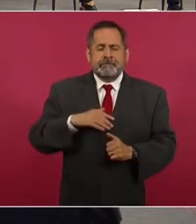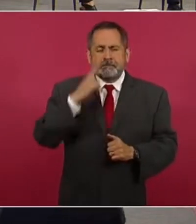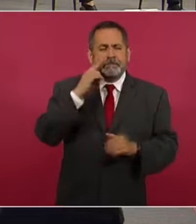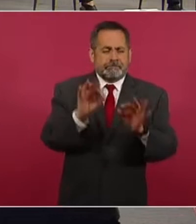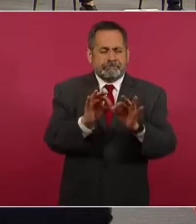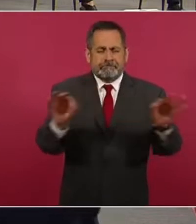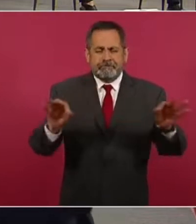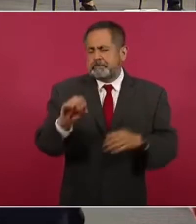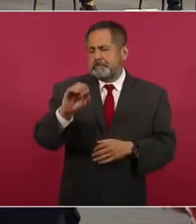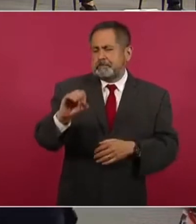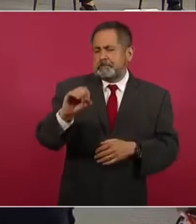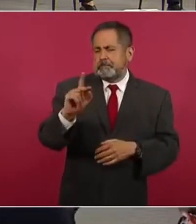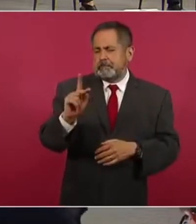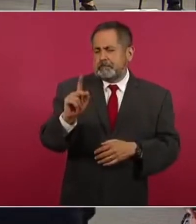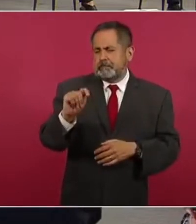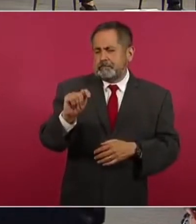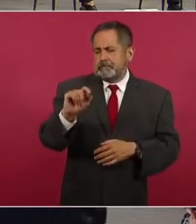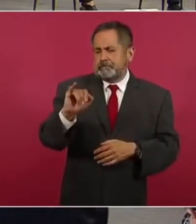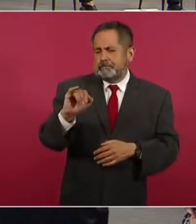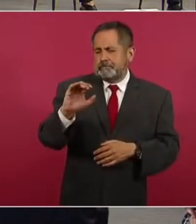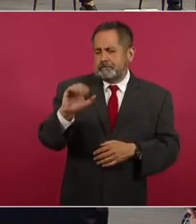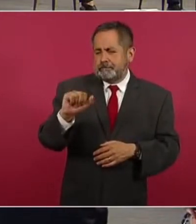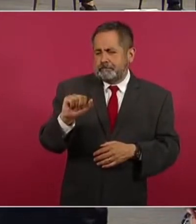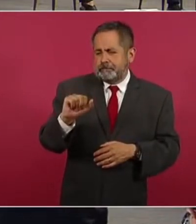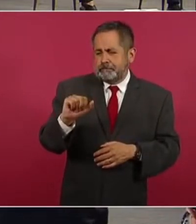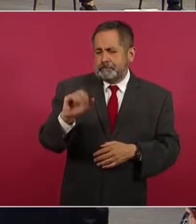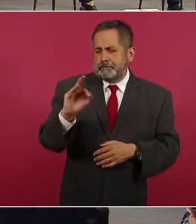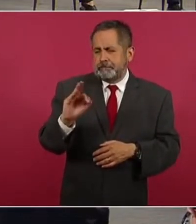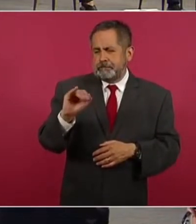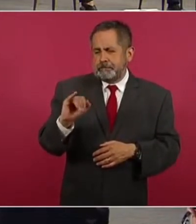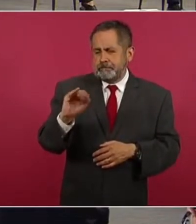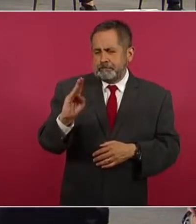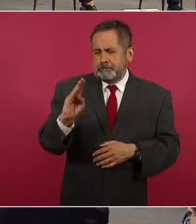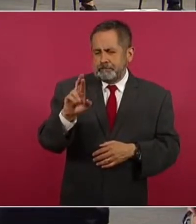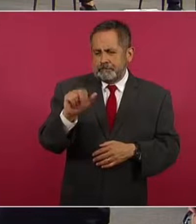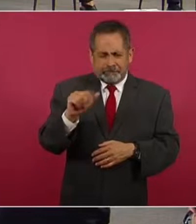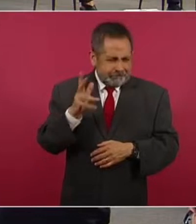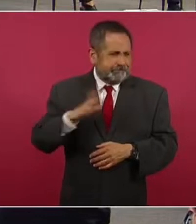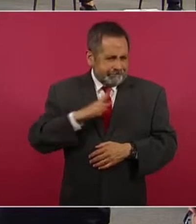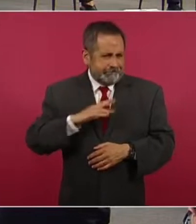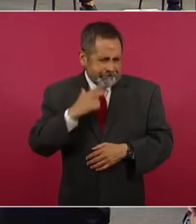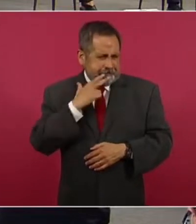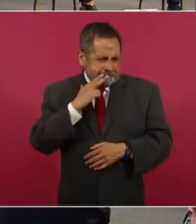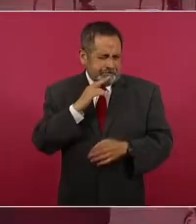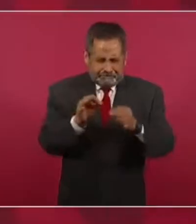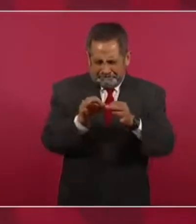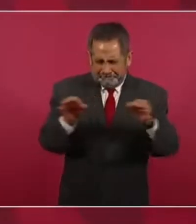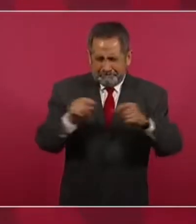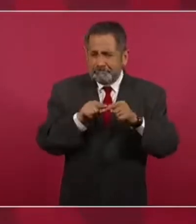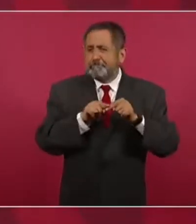que se está utilizando, se está